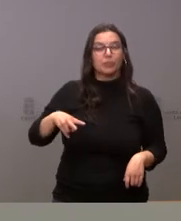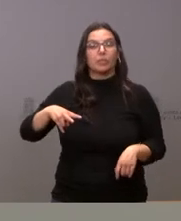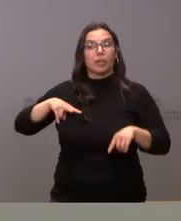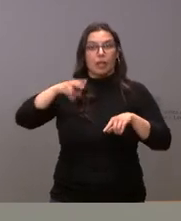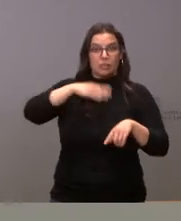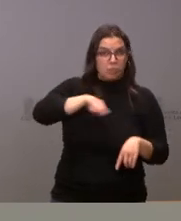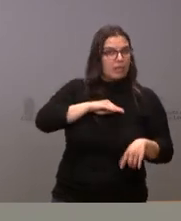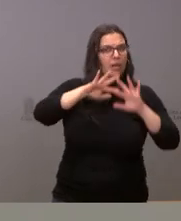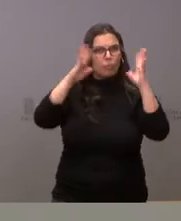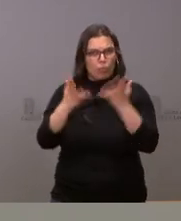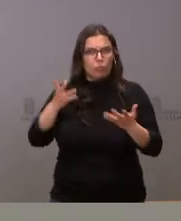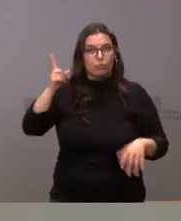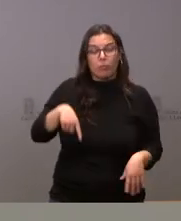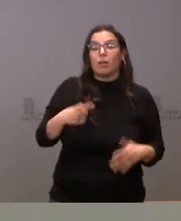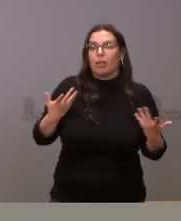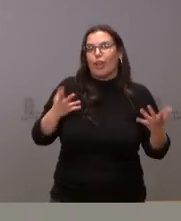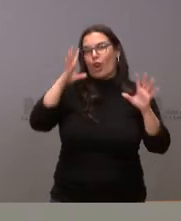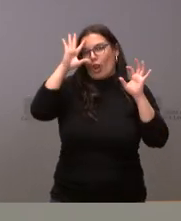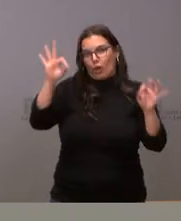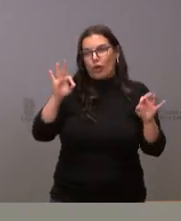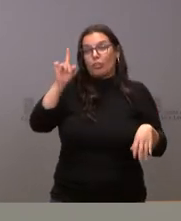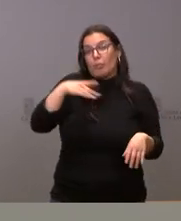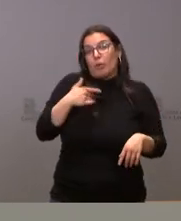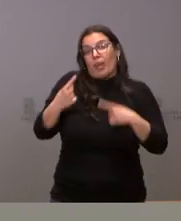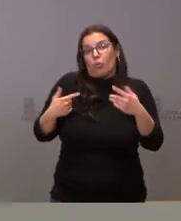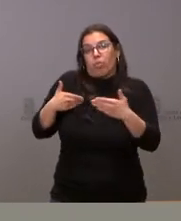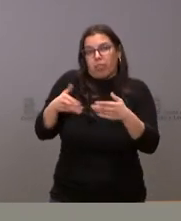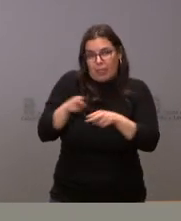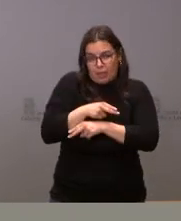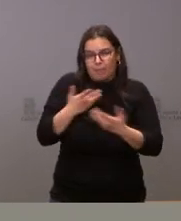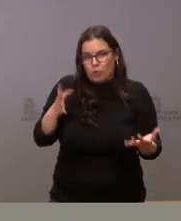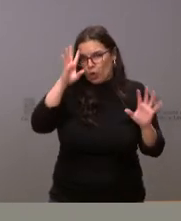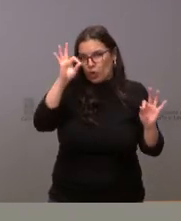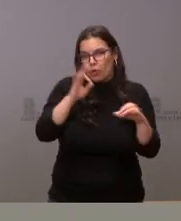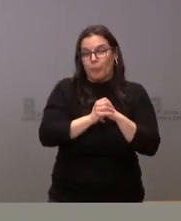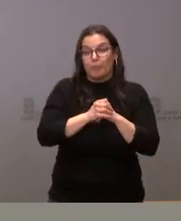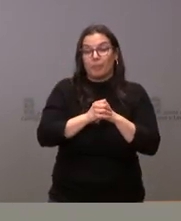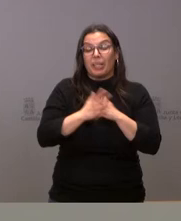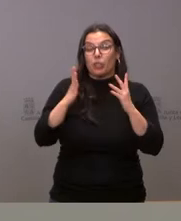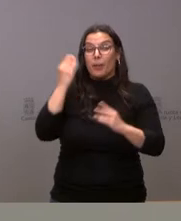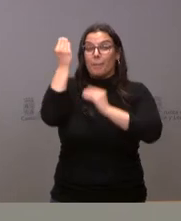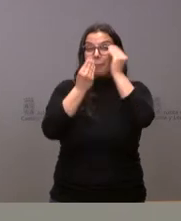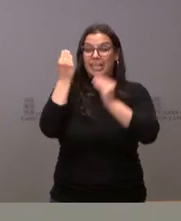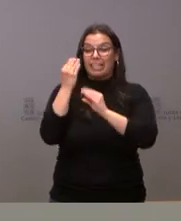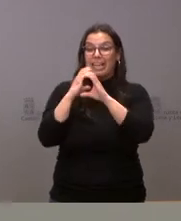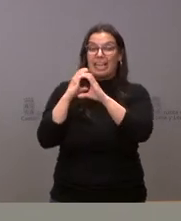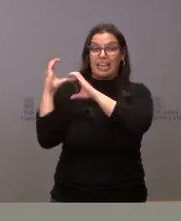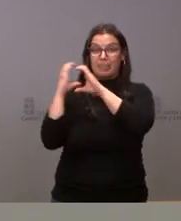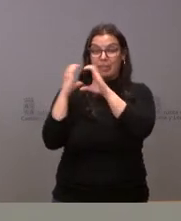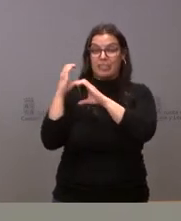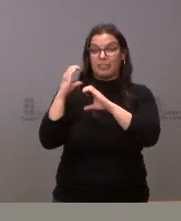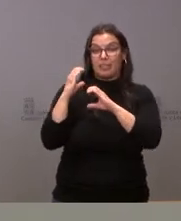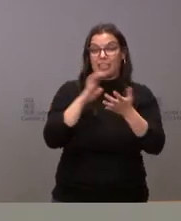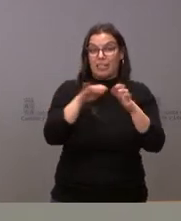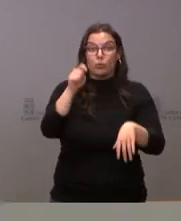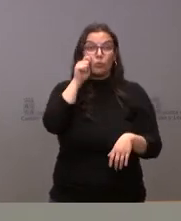y también cabe la posibilidad, como no, de alguna cancelación de última hora. El impacto económico de la Semana Santa en Castilla y León, por lo que se refiere